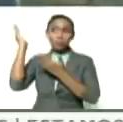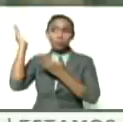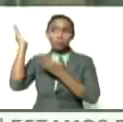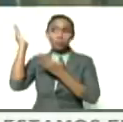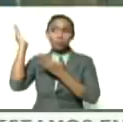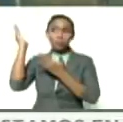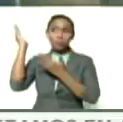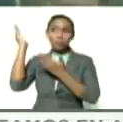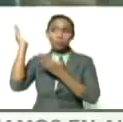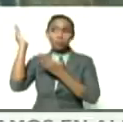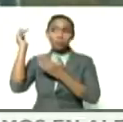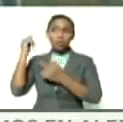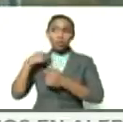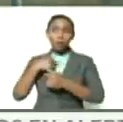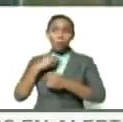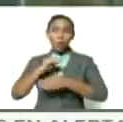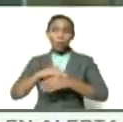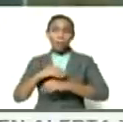es hacia acá ¿no?